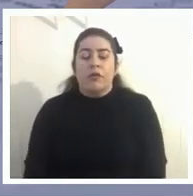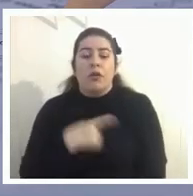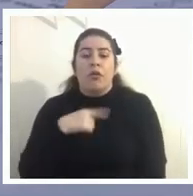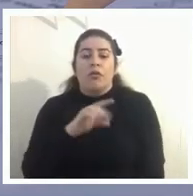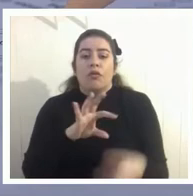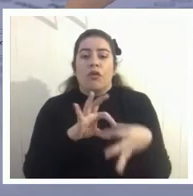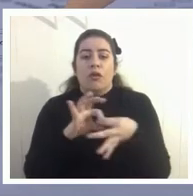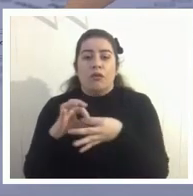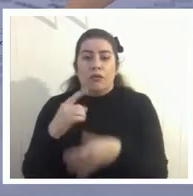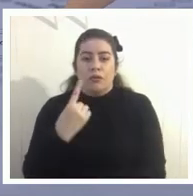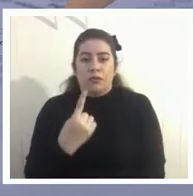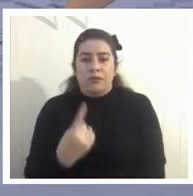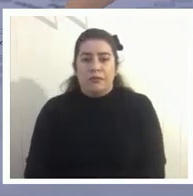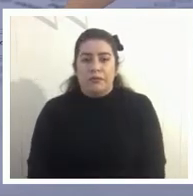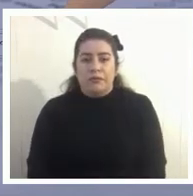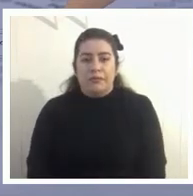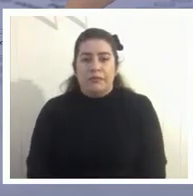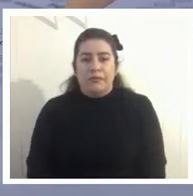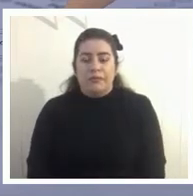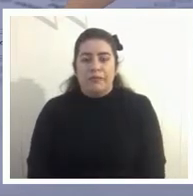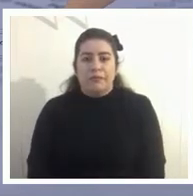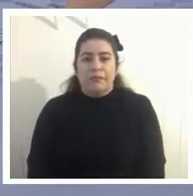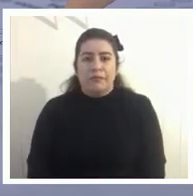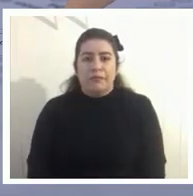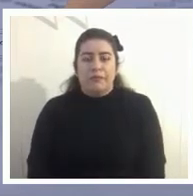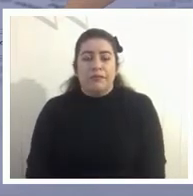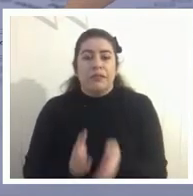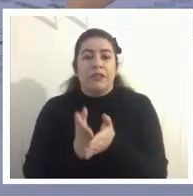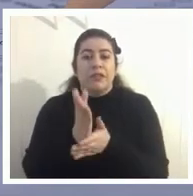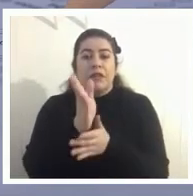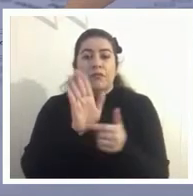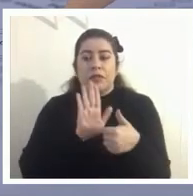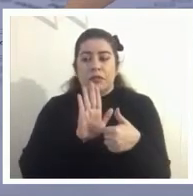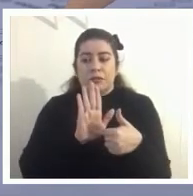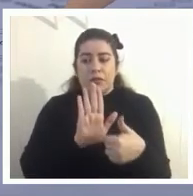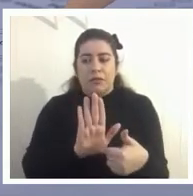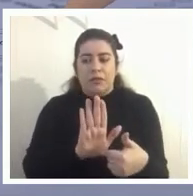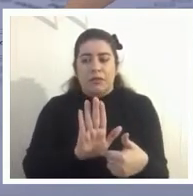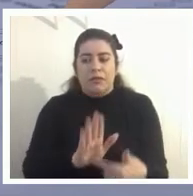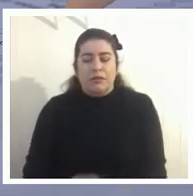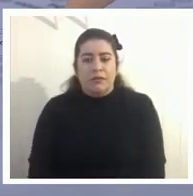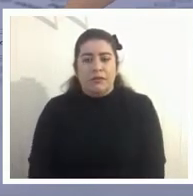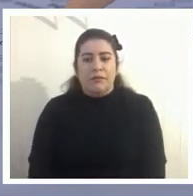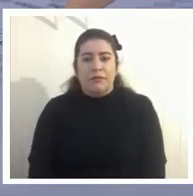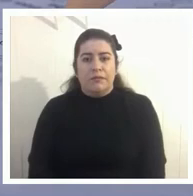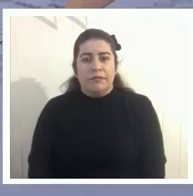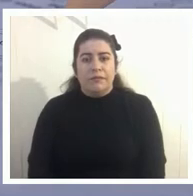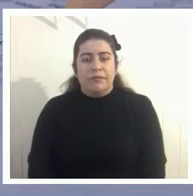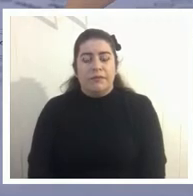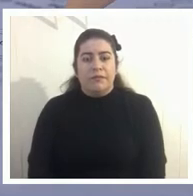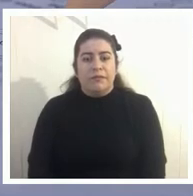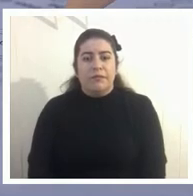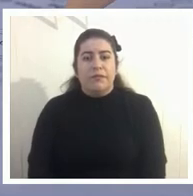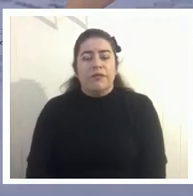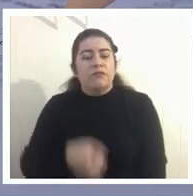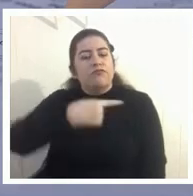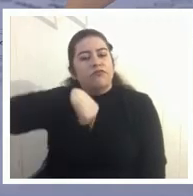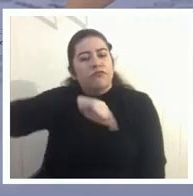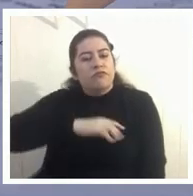iniciamos este proyecto fue que sentimos que